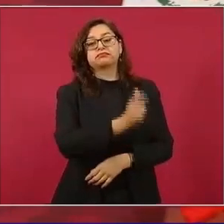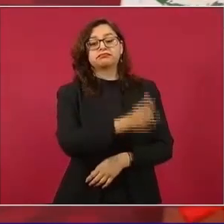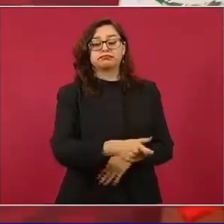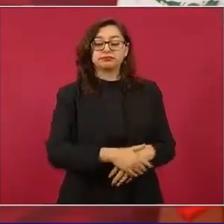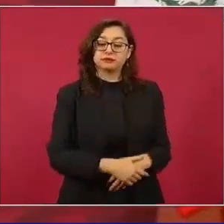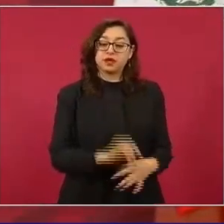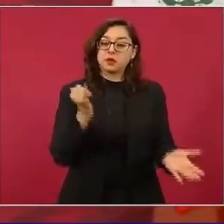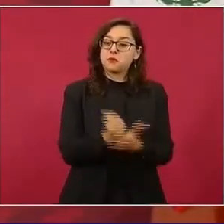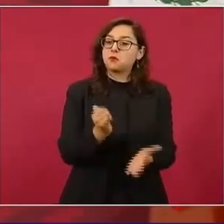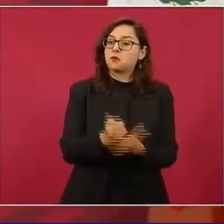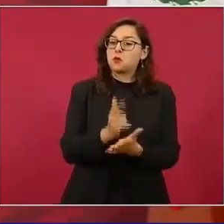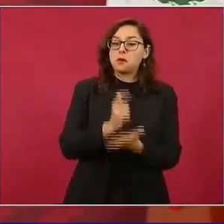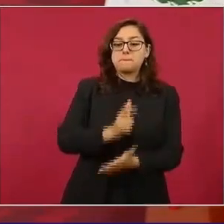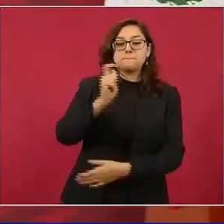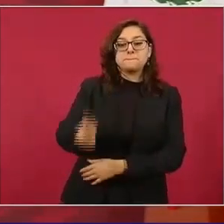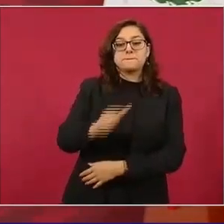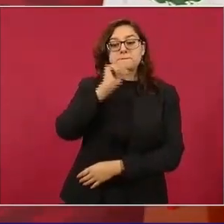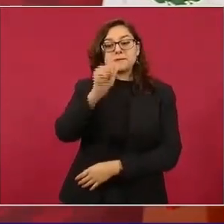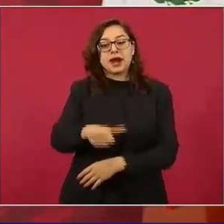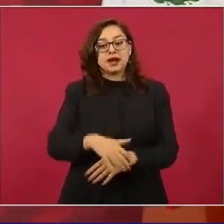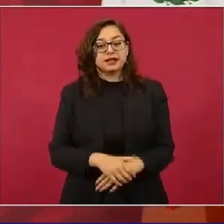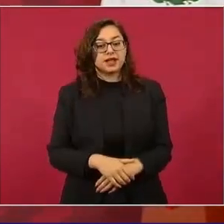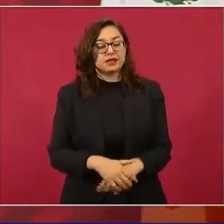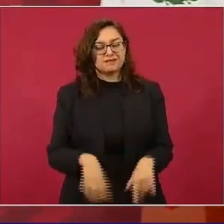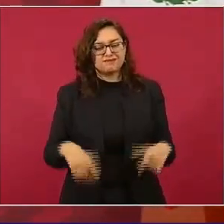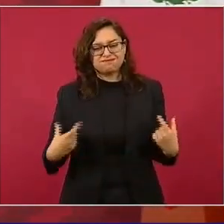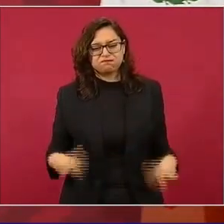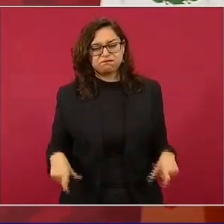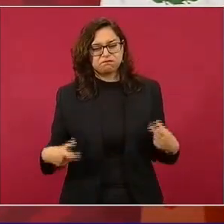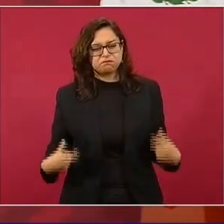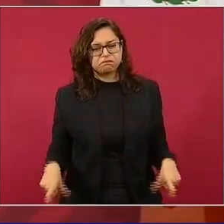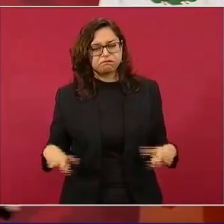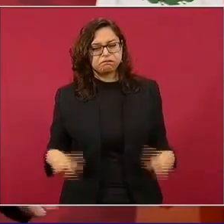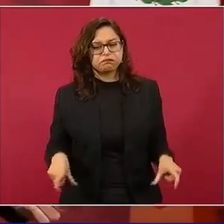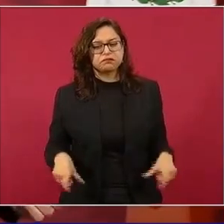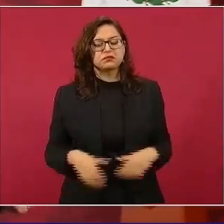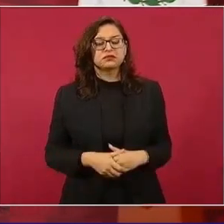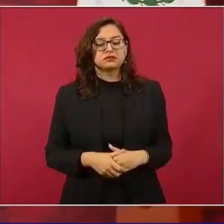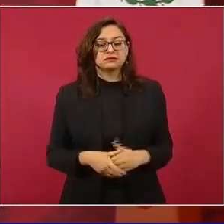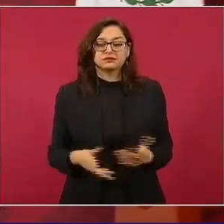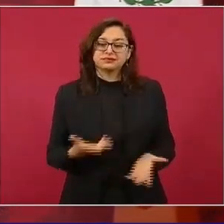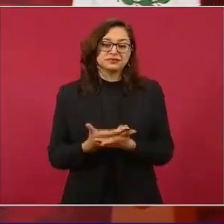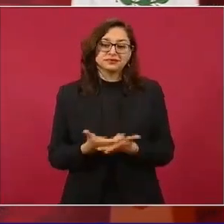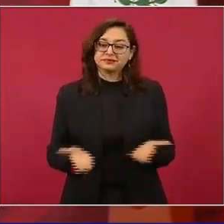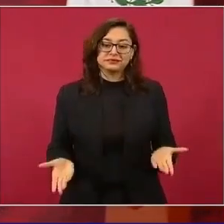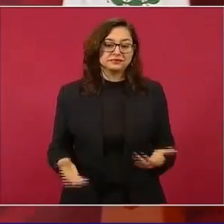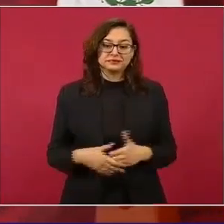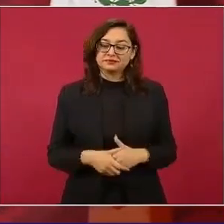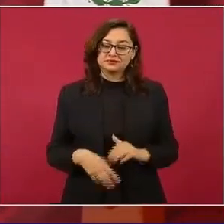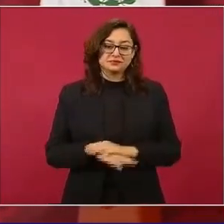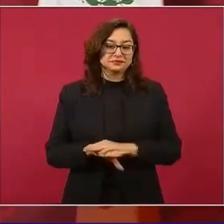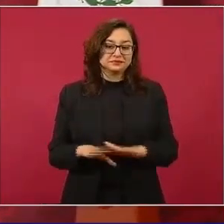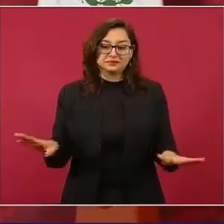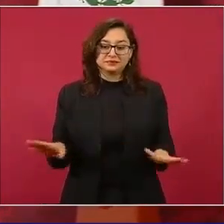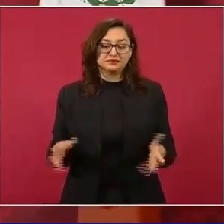pero además lo que cobraban y algunos siguen cobrando. Es un periodista que